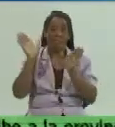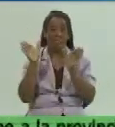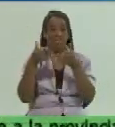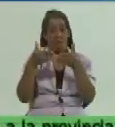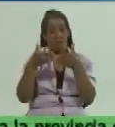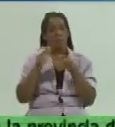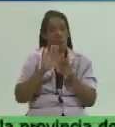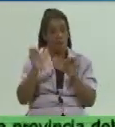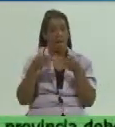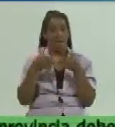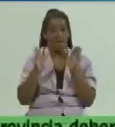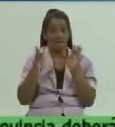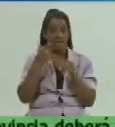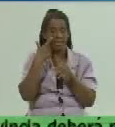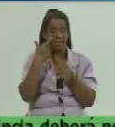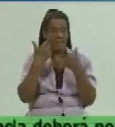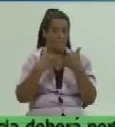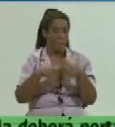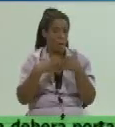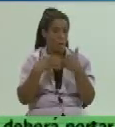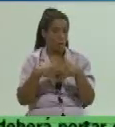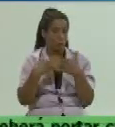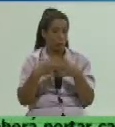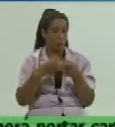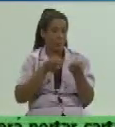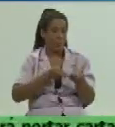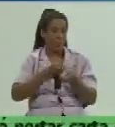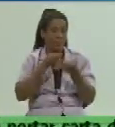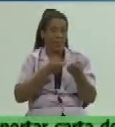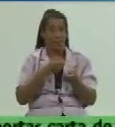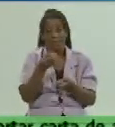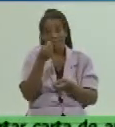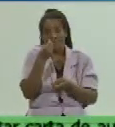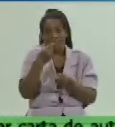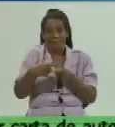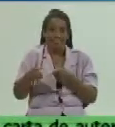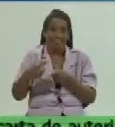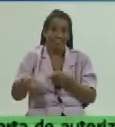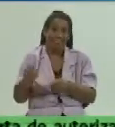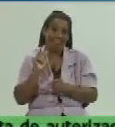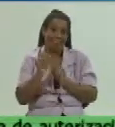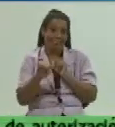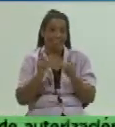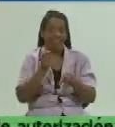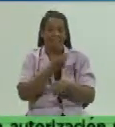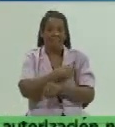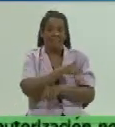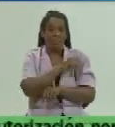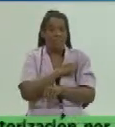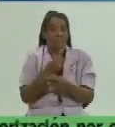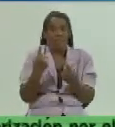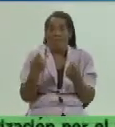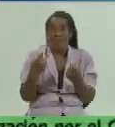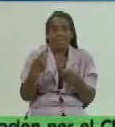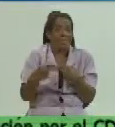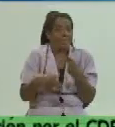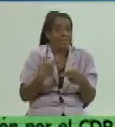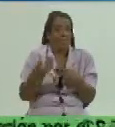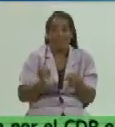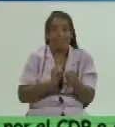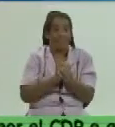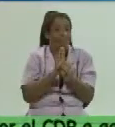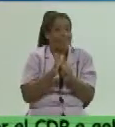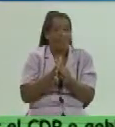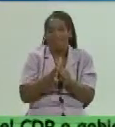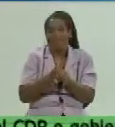productos allí agropecuarios para el consumo por parte de la población falta que venía siendo frente a esta pandemia el país no